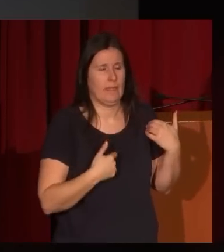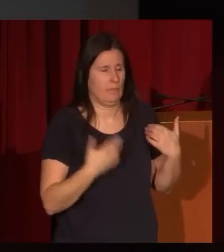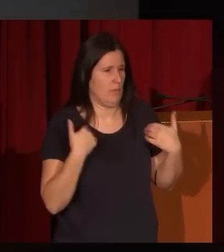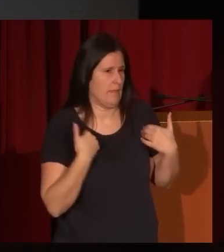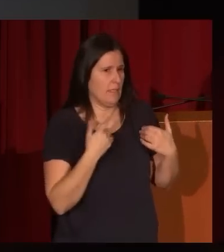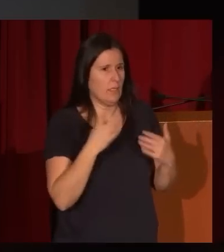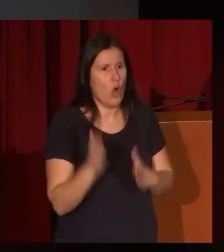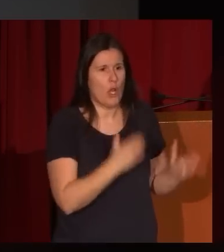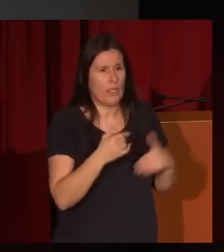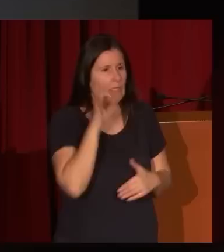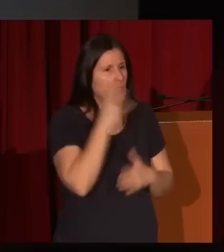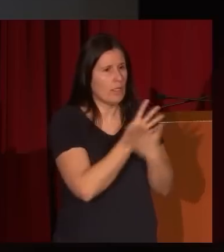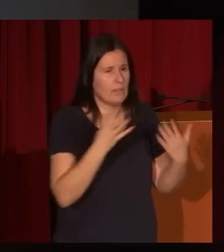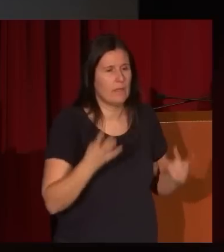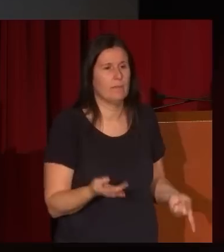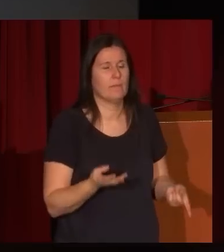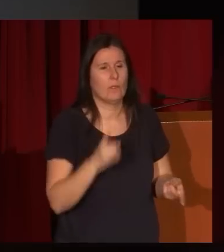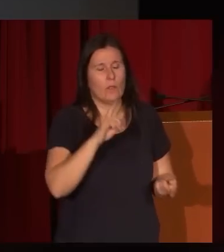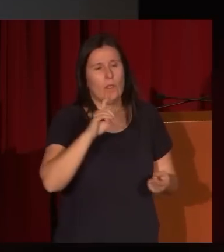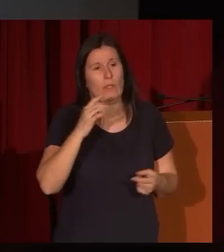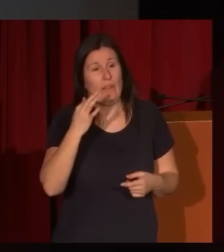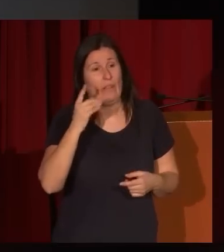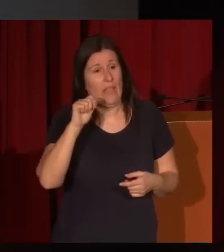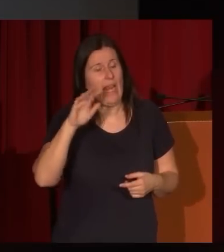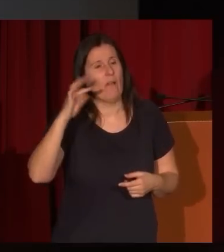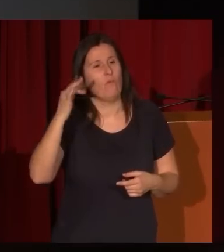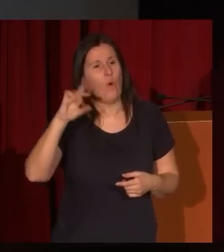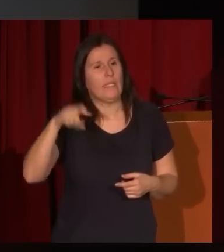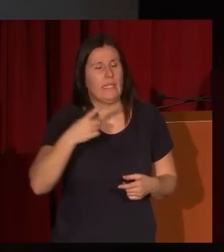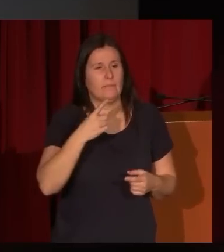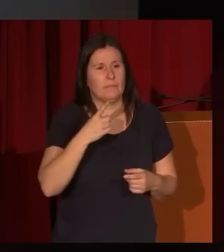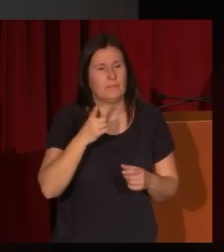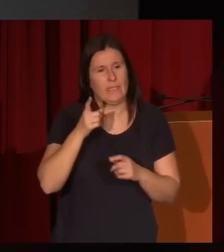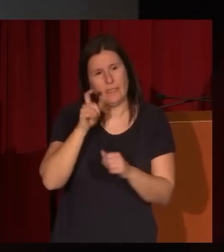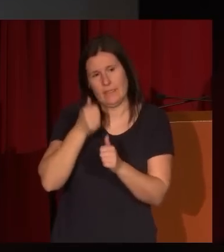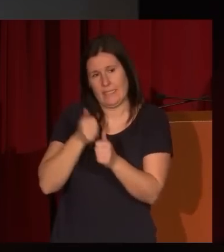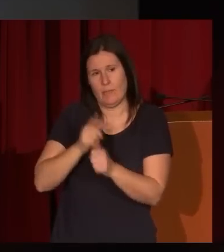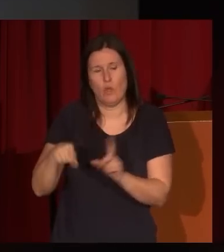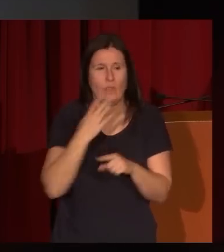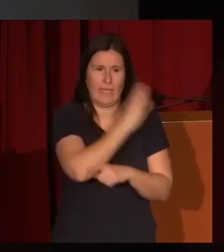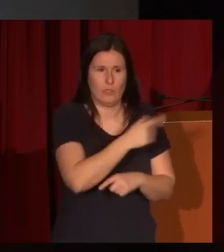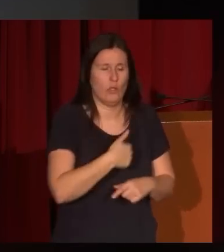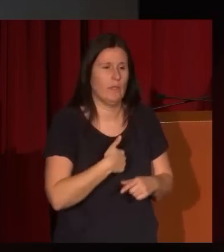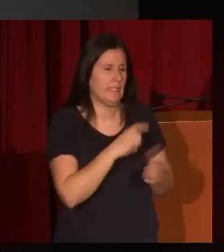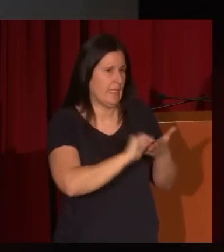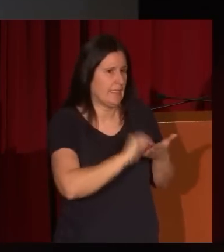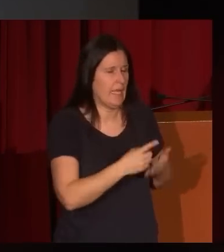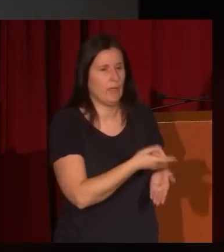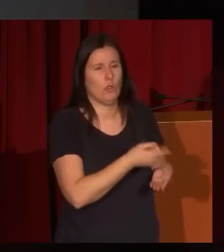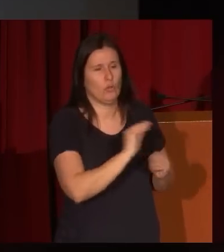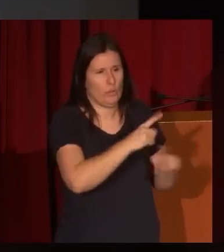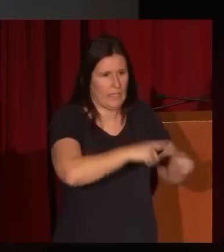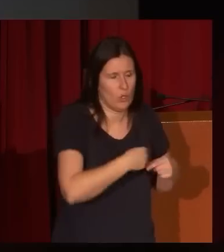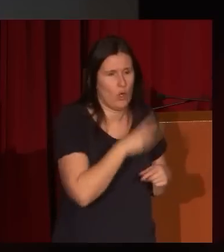colecciones del XIX, Joaquín de la Puente, discípulo directo de Enrique la Fuente Ferrari, secretario del Museo de Arte Moderno, y su